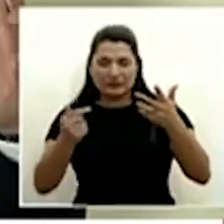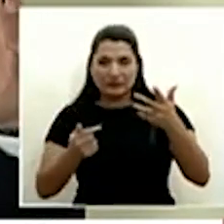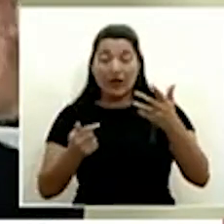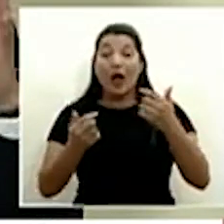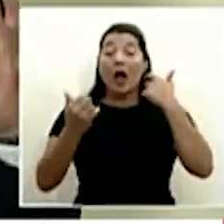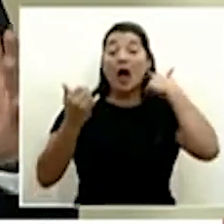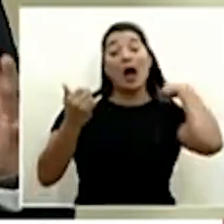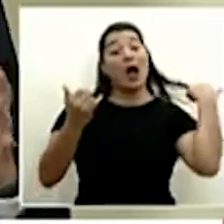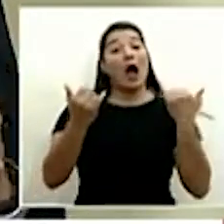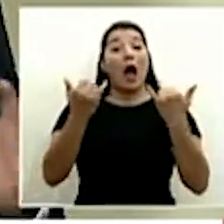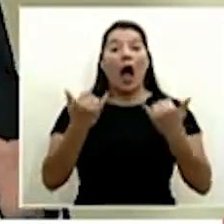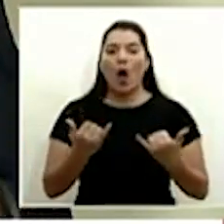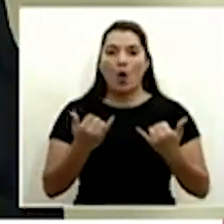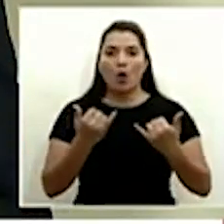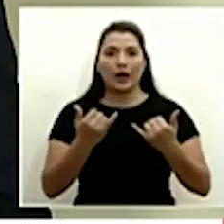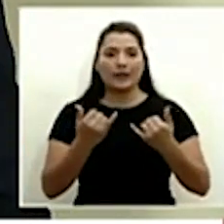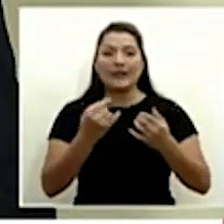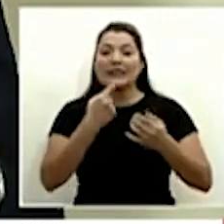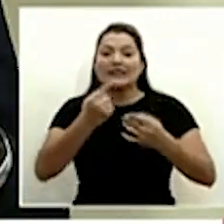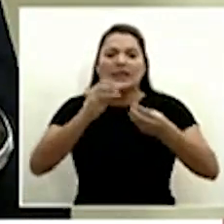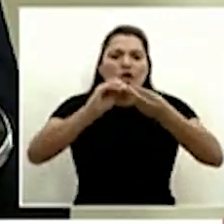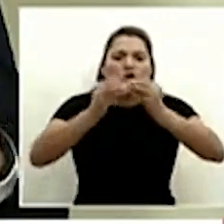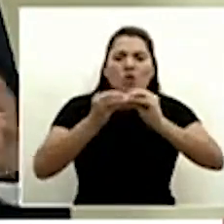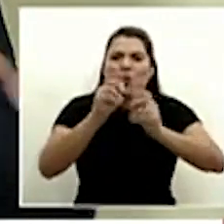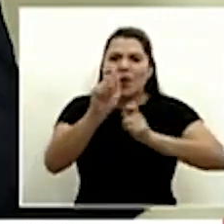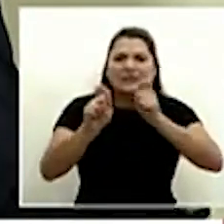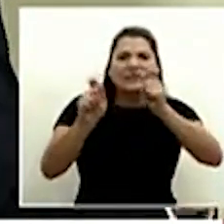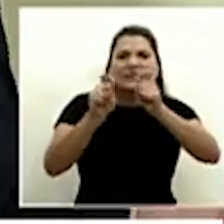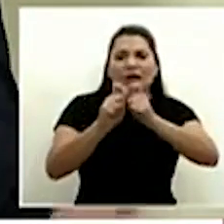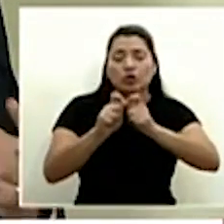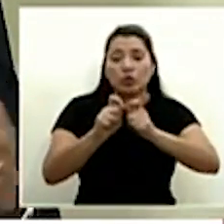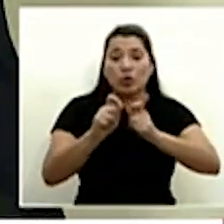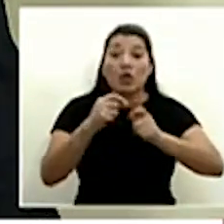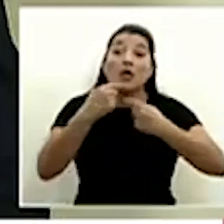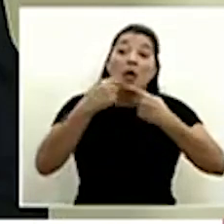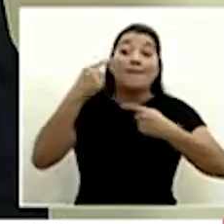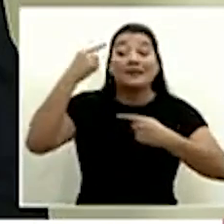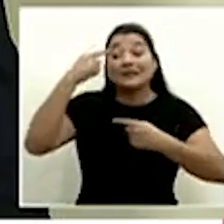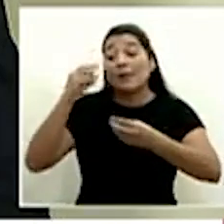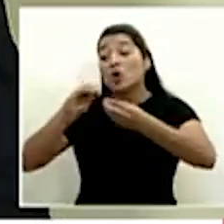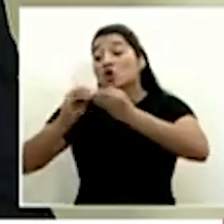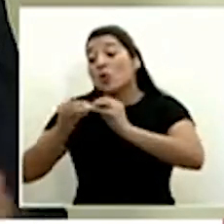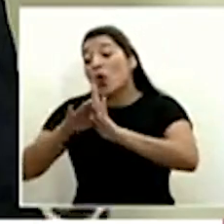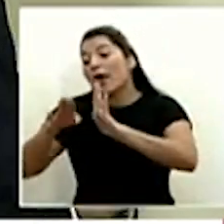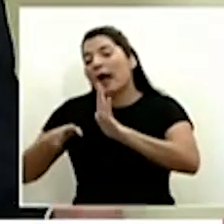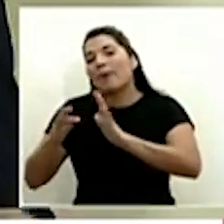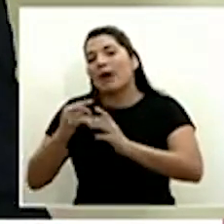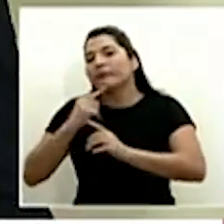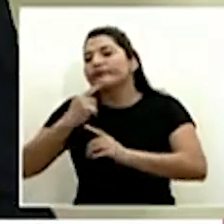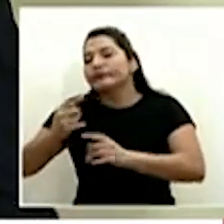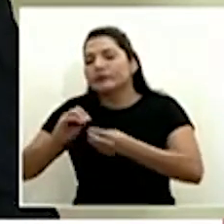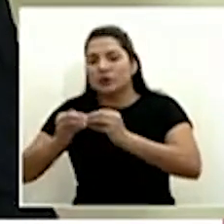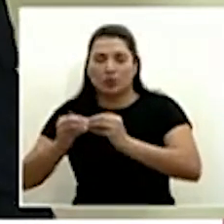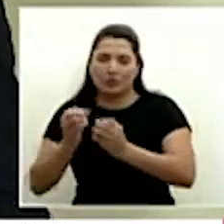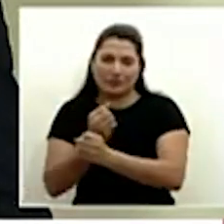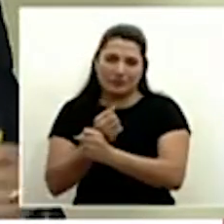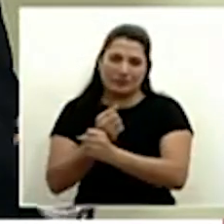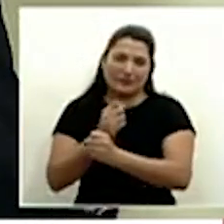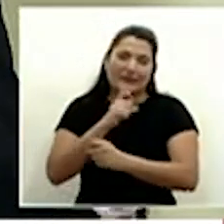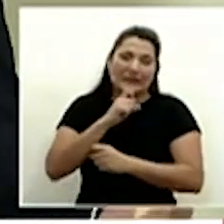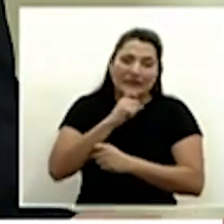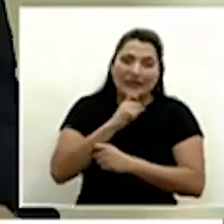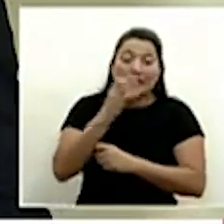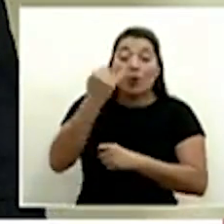absolutas para tomar una decisión de cierre o no cierre es muy difícil porque se combina de muchos factores de dispersión de casos índice de